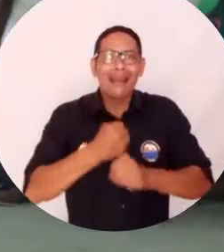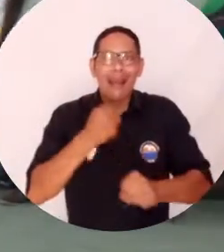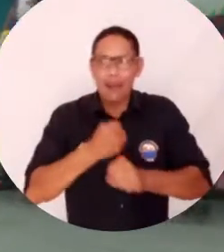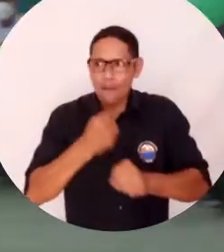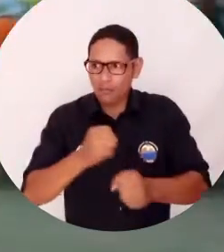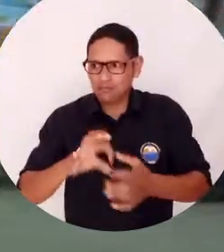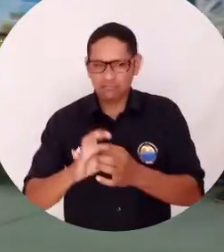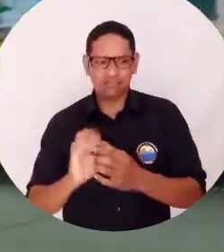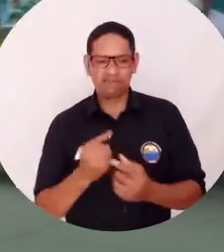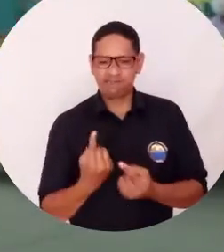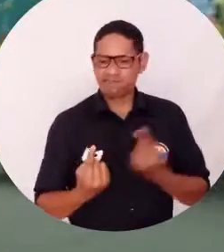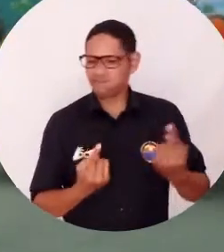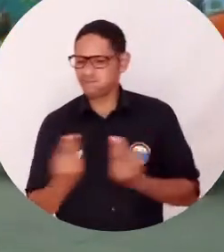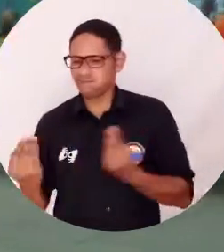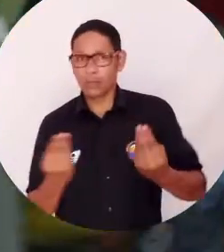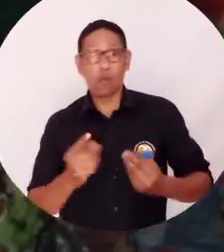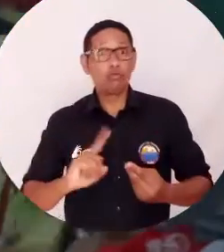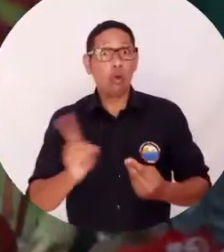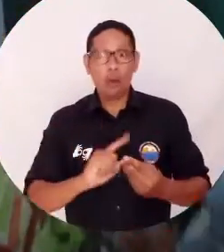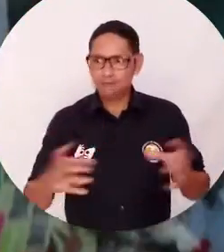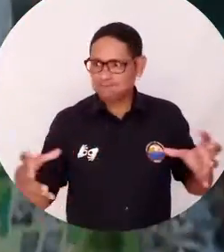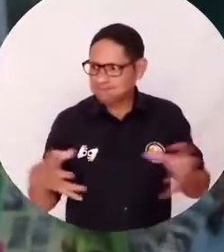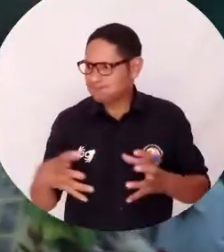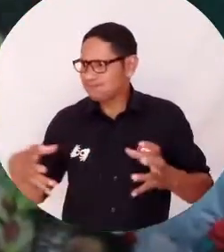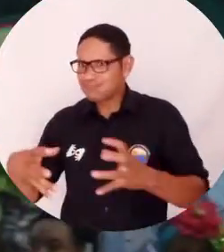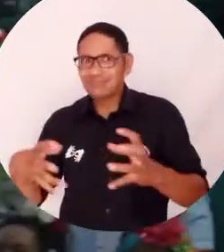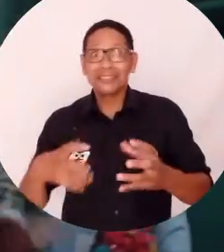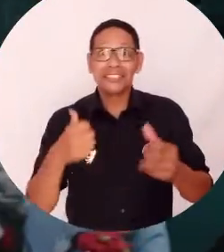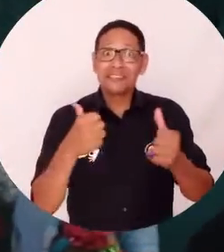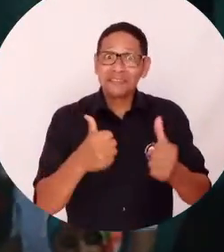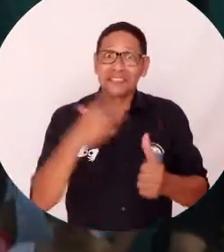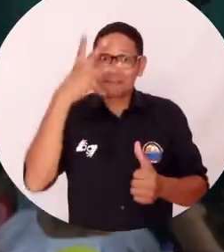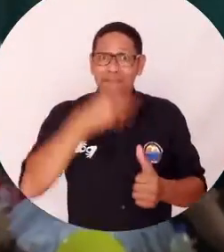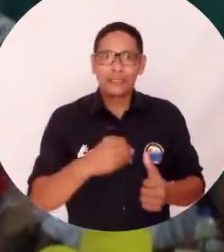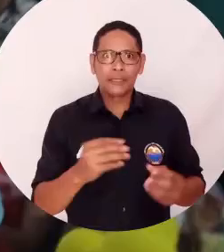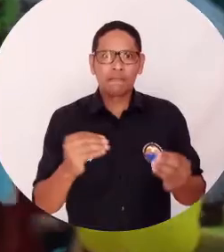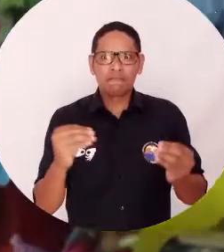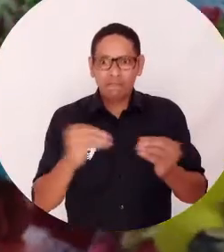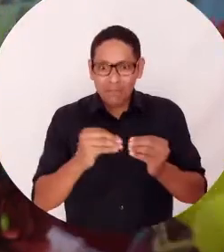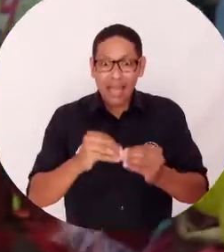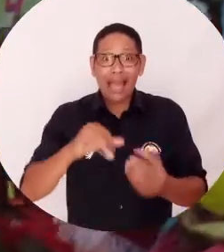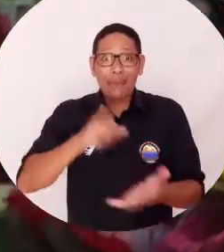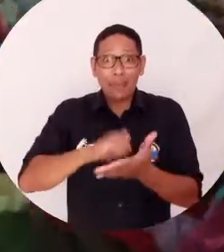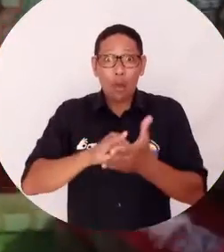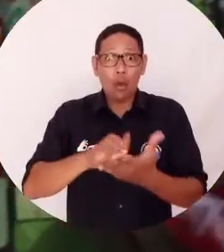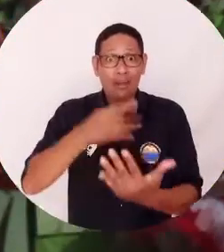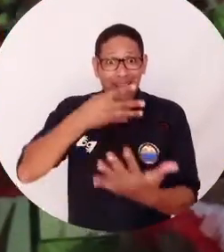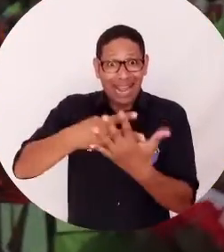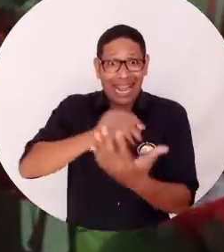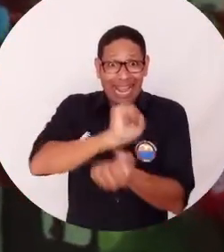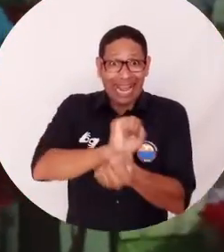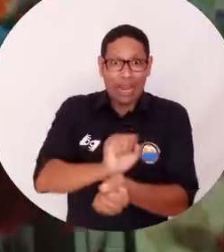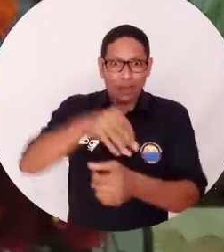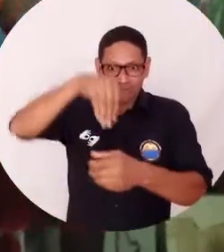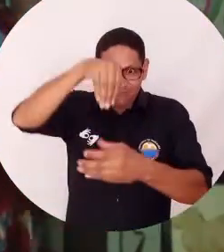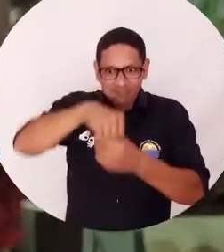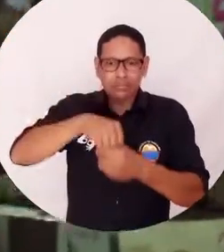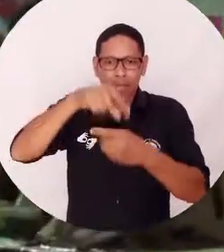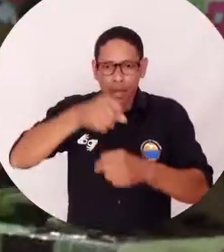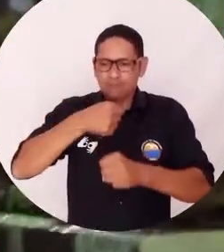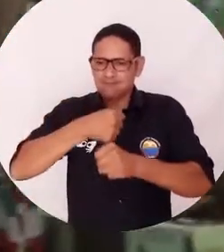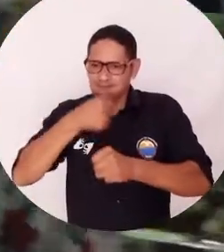trabajo en equipo. No hubo diferencias, la gran mayoría fue creado al interior del establecimiento pues